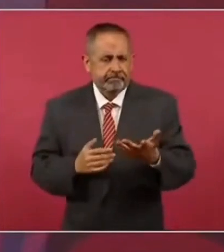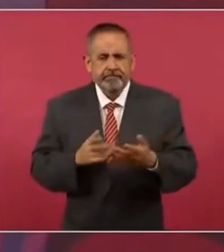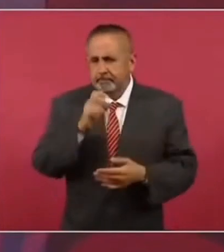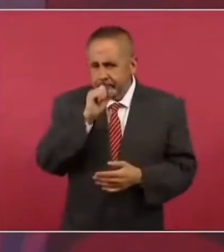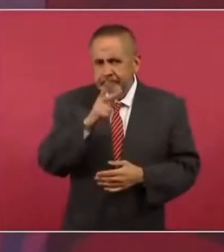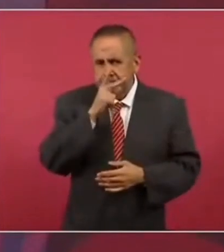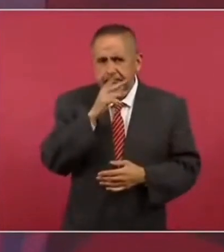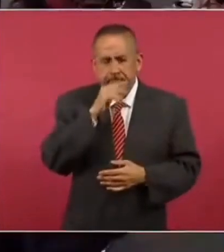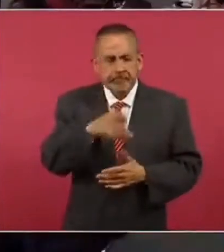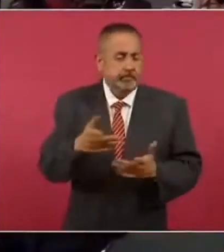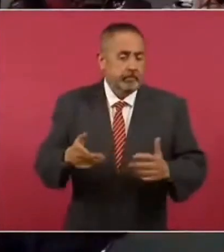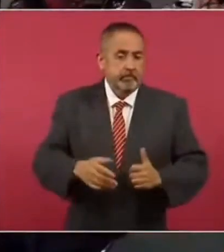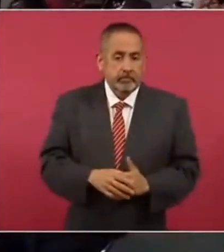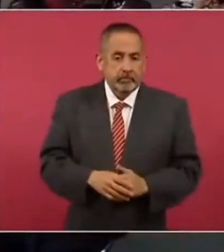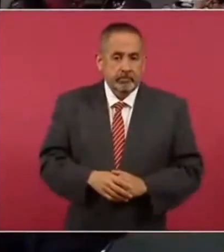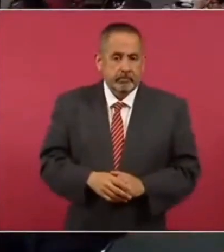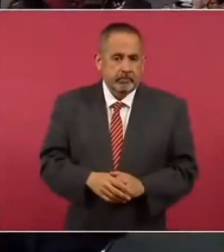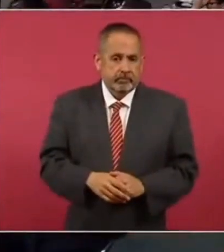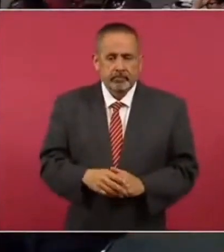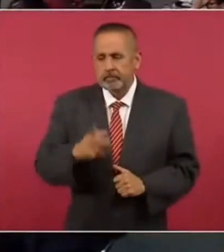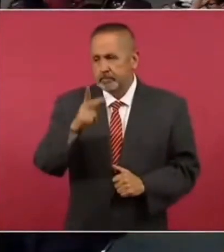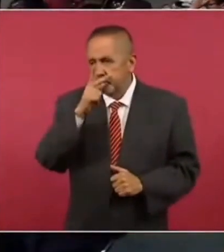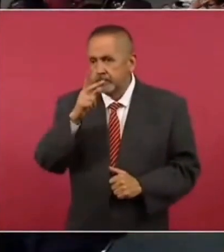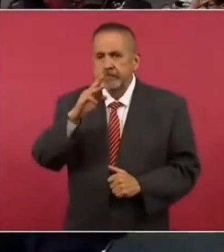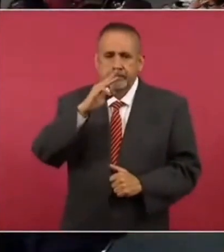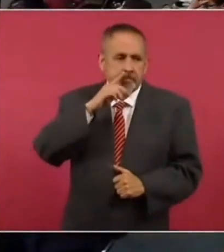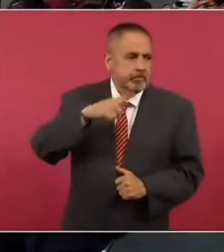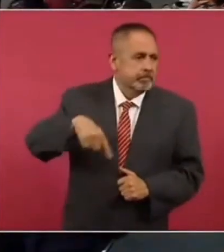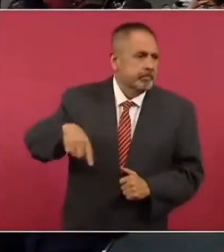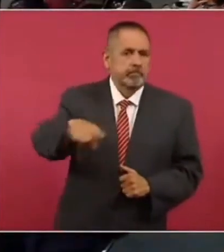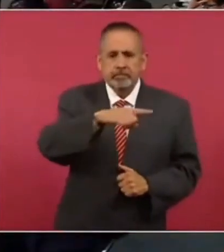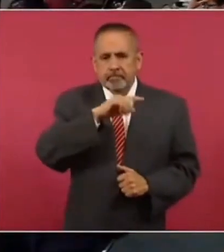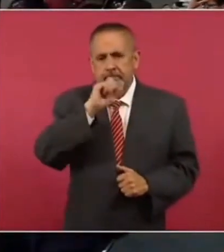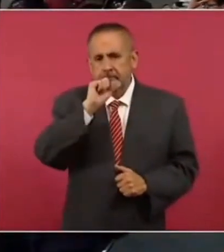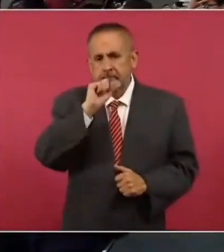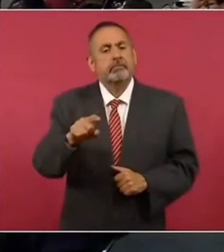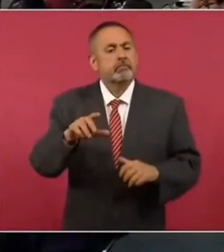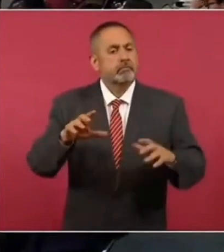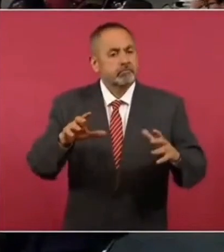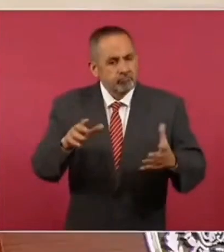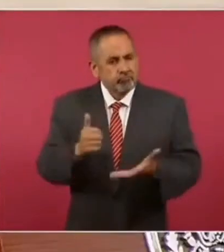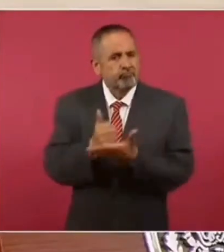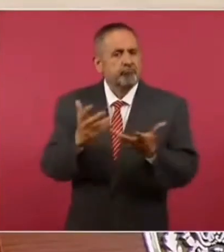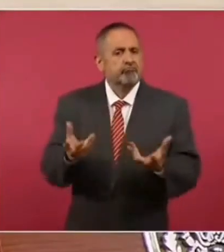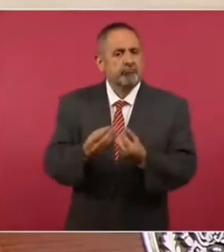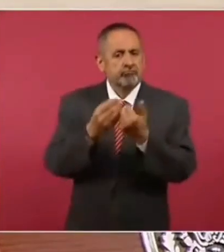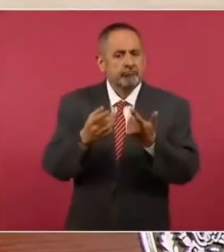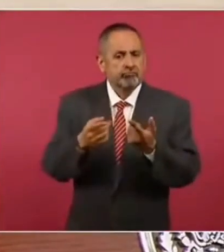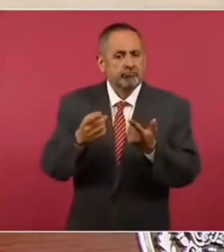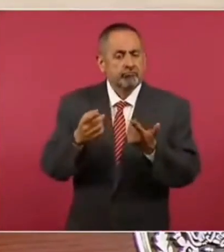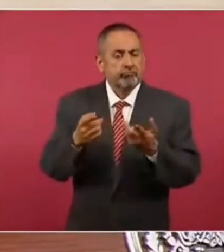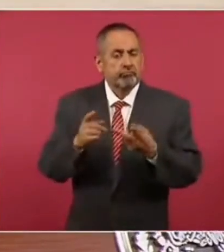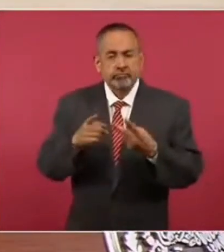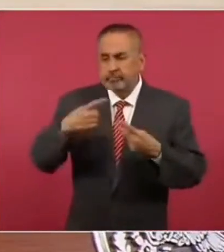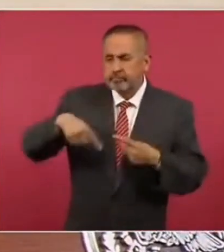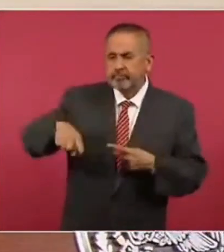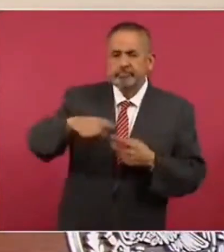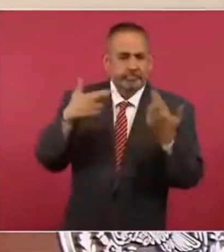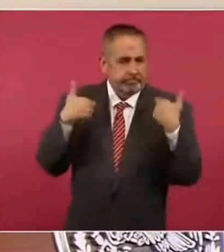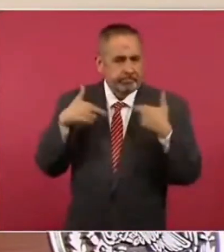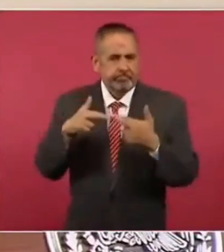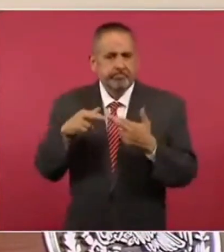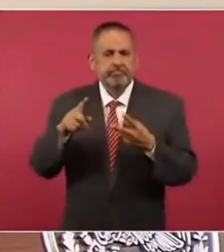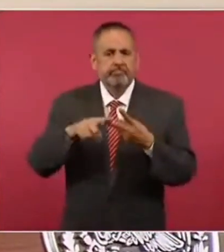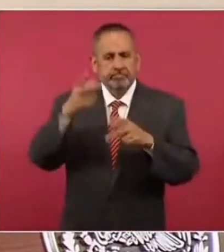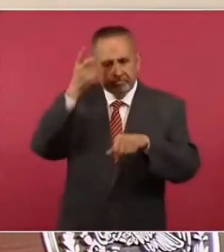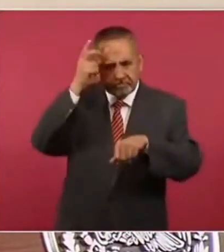de madres, padres, y de maestros,